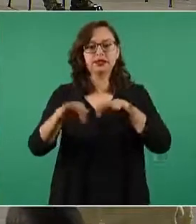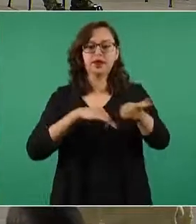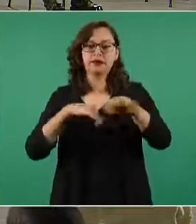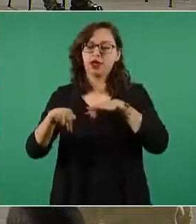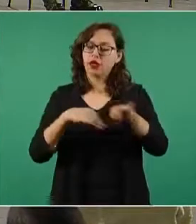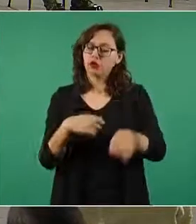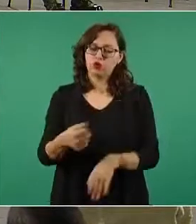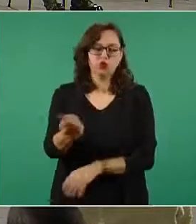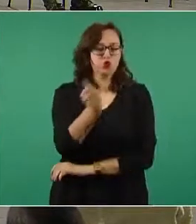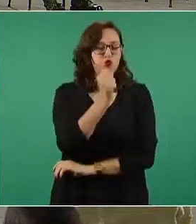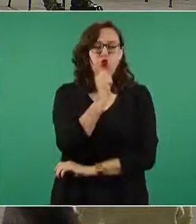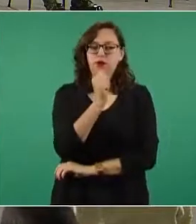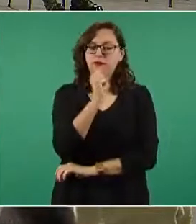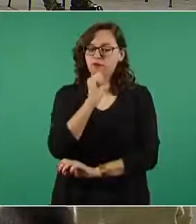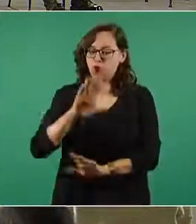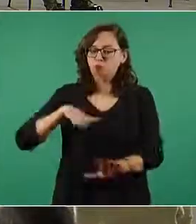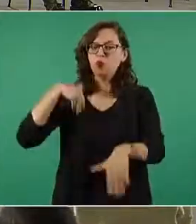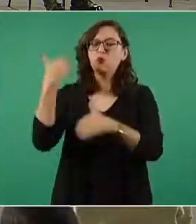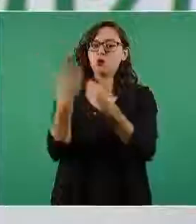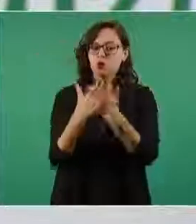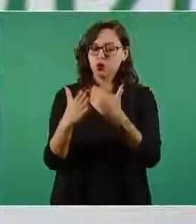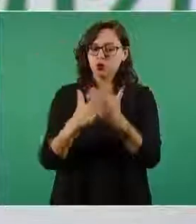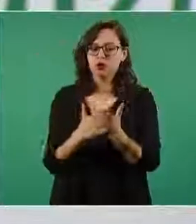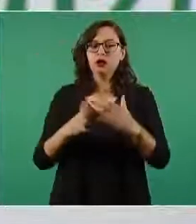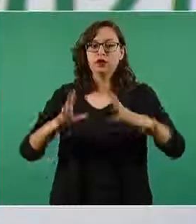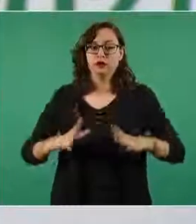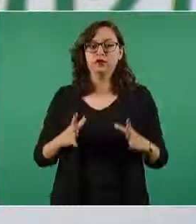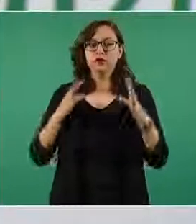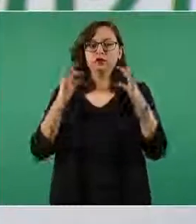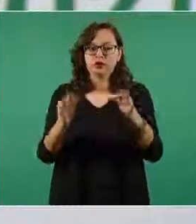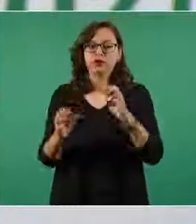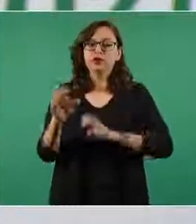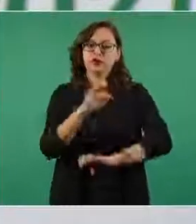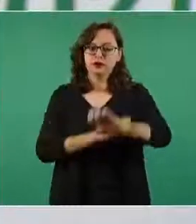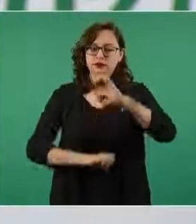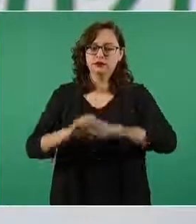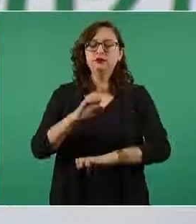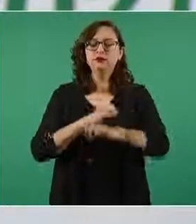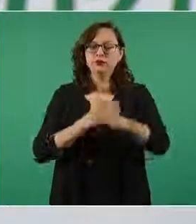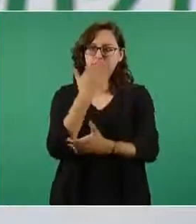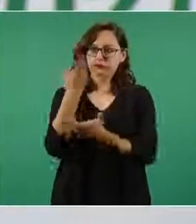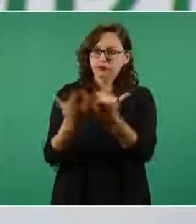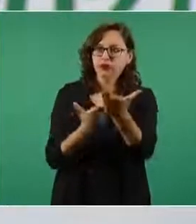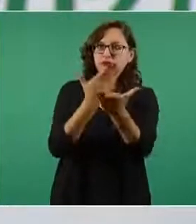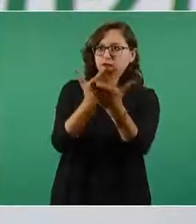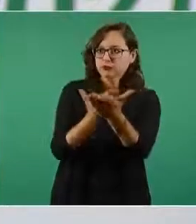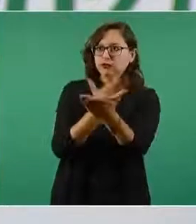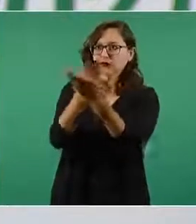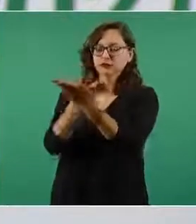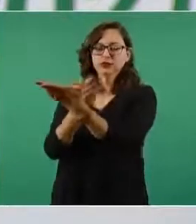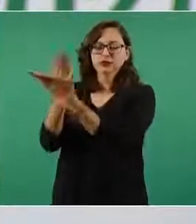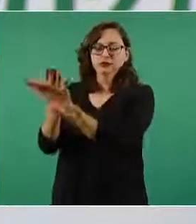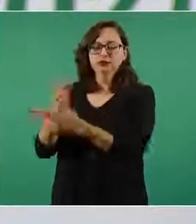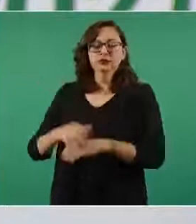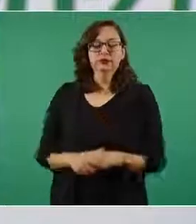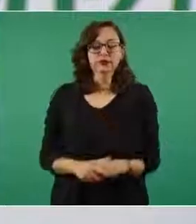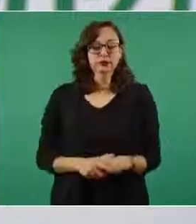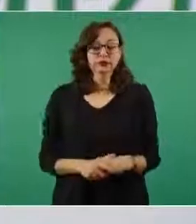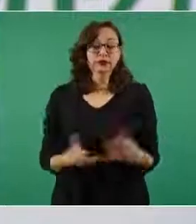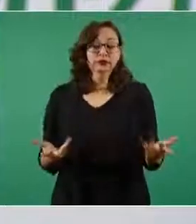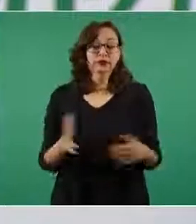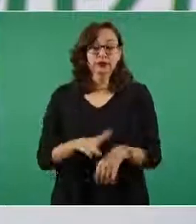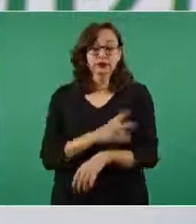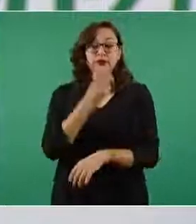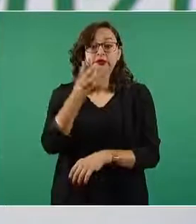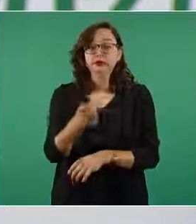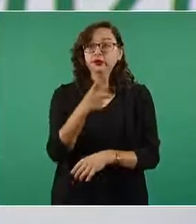la competencia de la empresa recientemente creada y que está muy próximo a presentarlo a las aerolíneas de esta manera